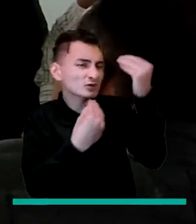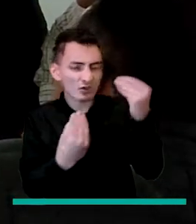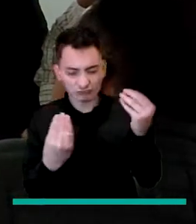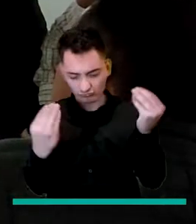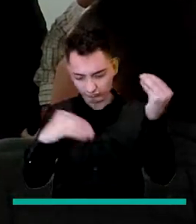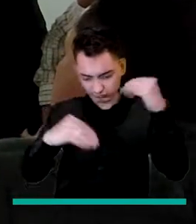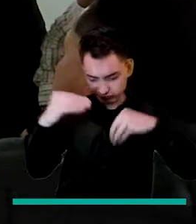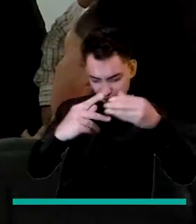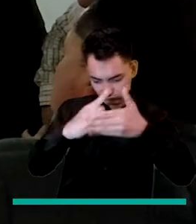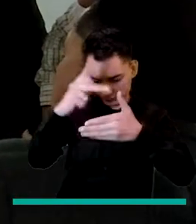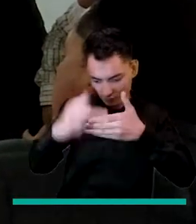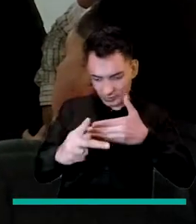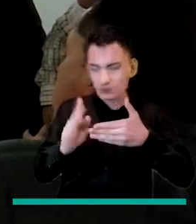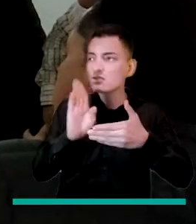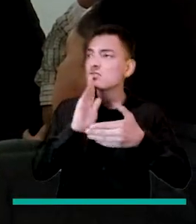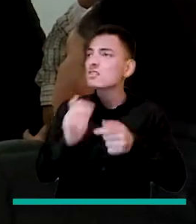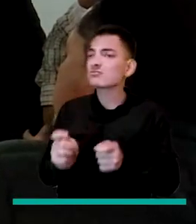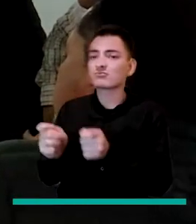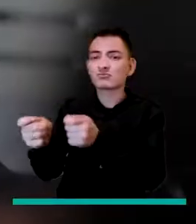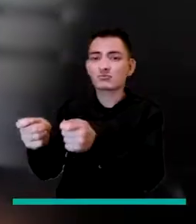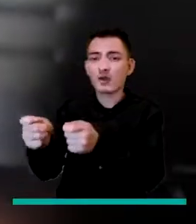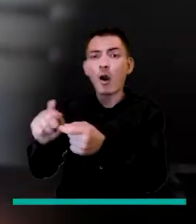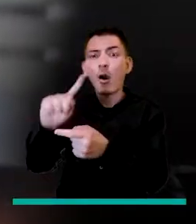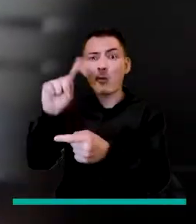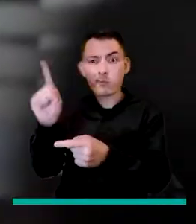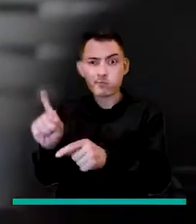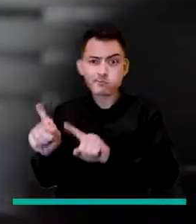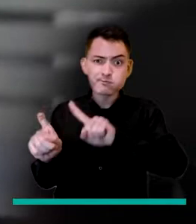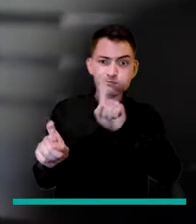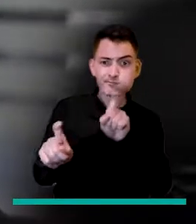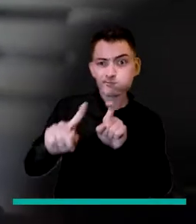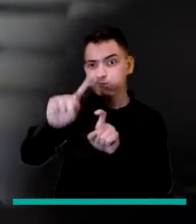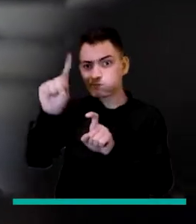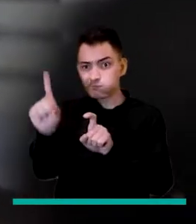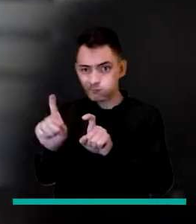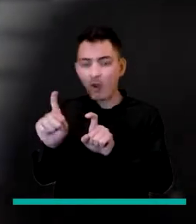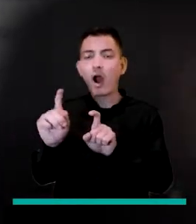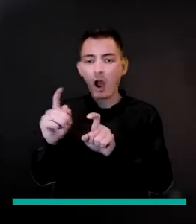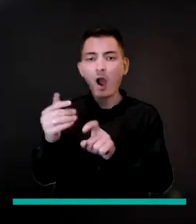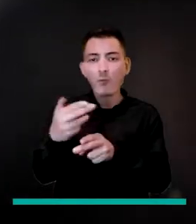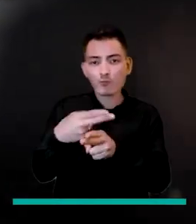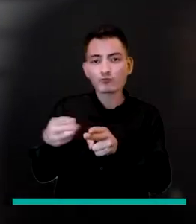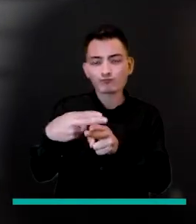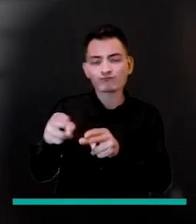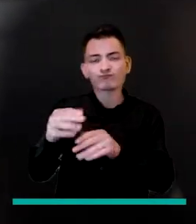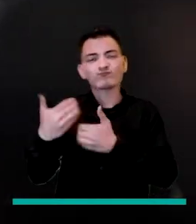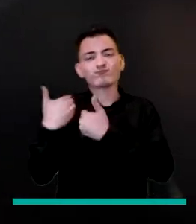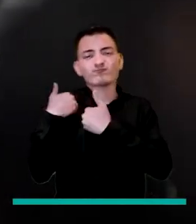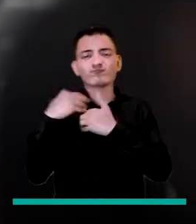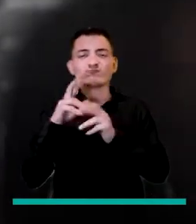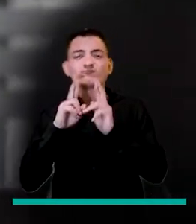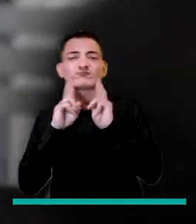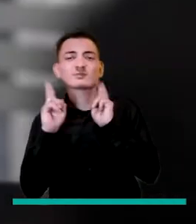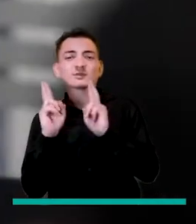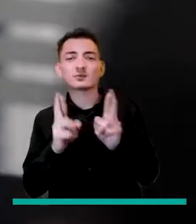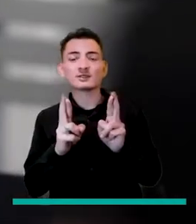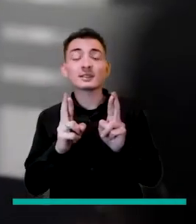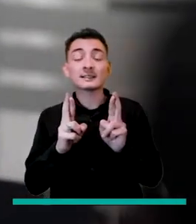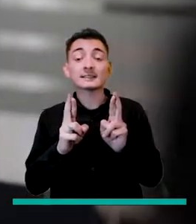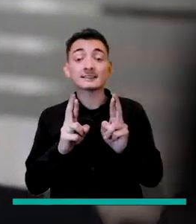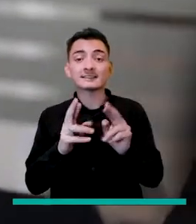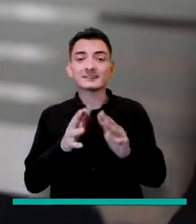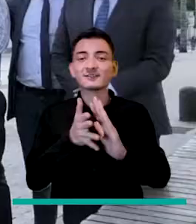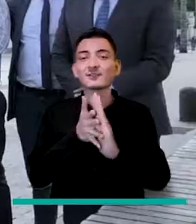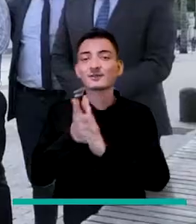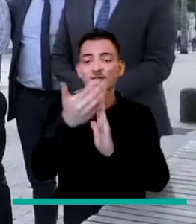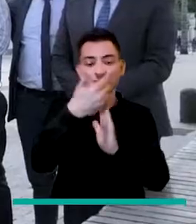la elaboración, ante quién se presentan. Y digamos que frente a esto quedan algunos interrogantes cuya tarea se va a resolver a través de